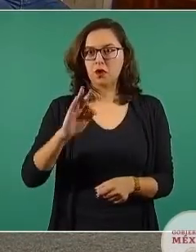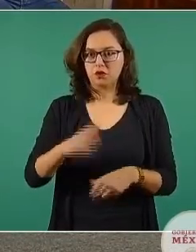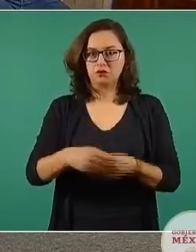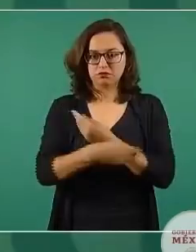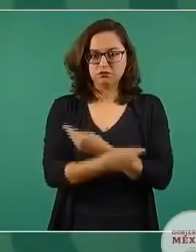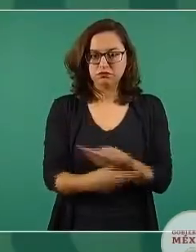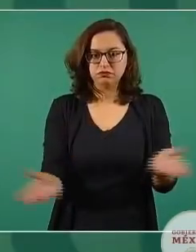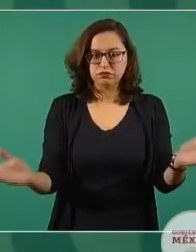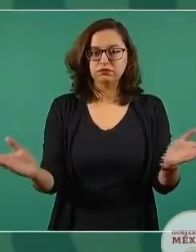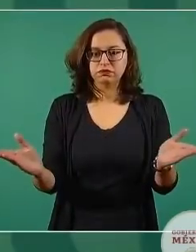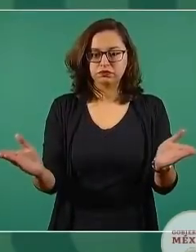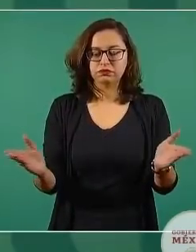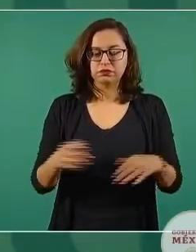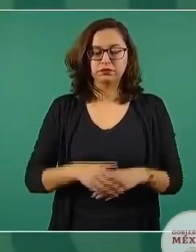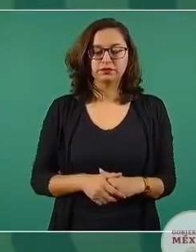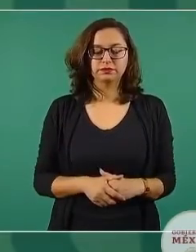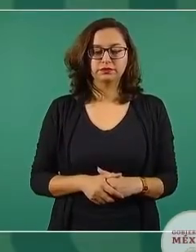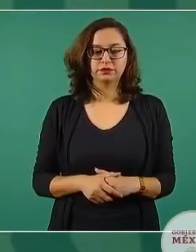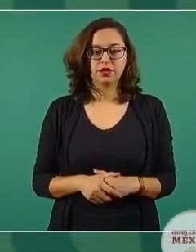de estos